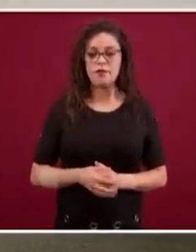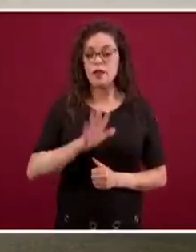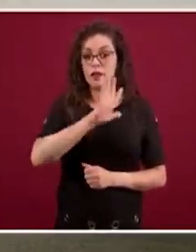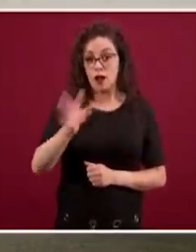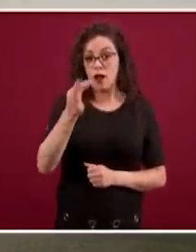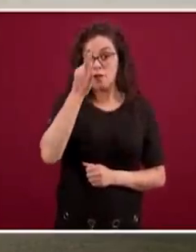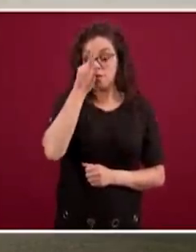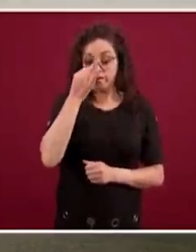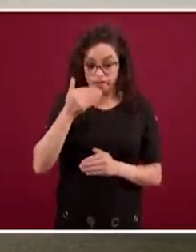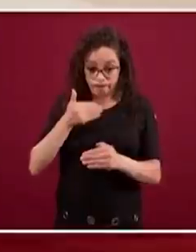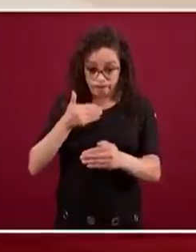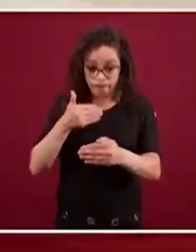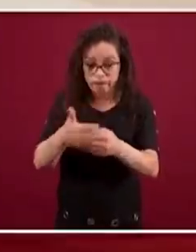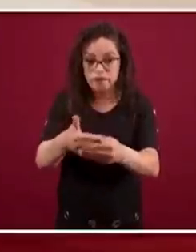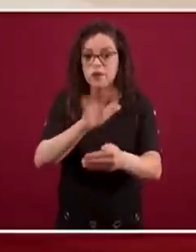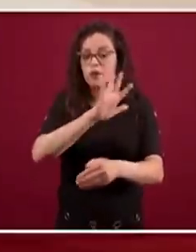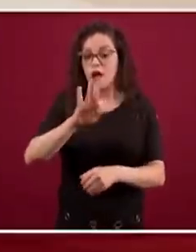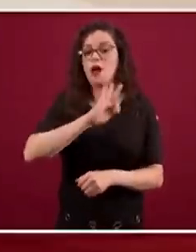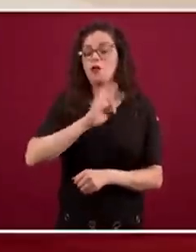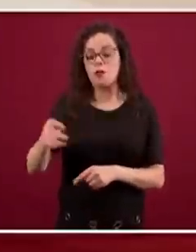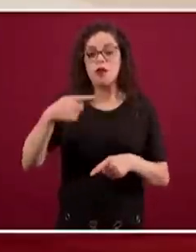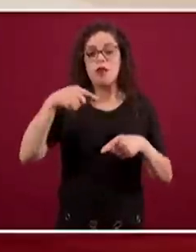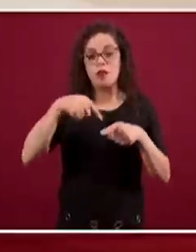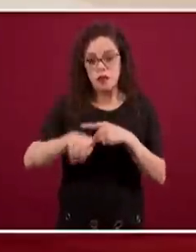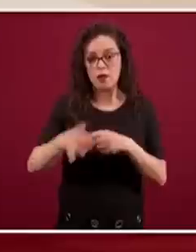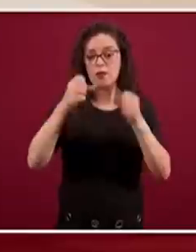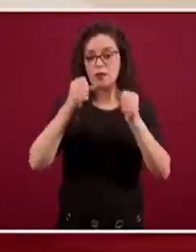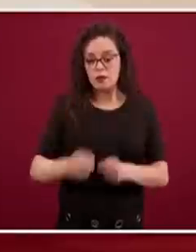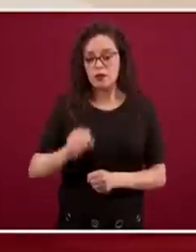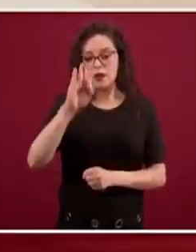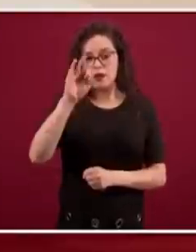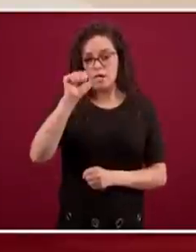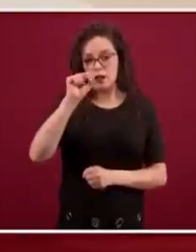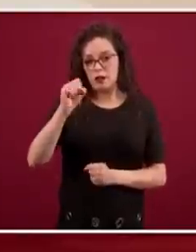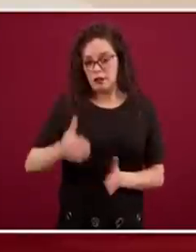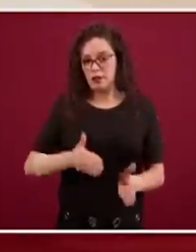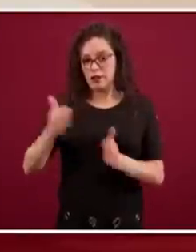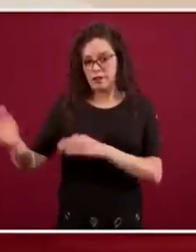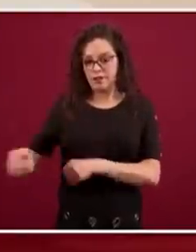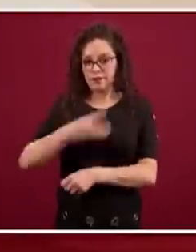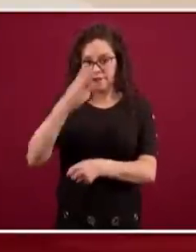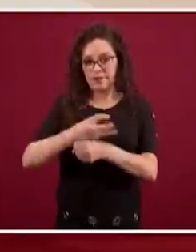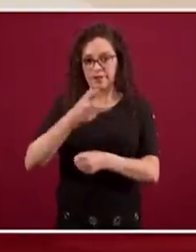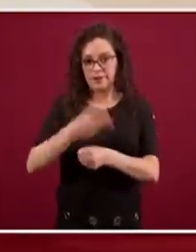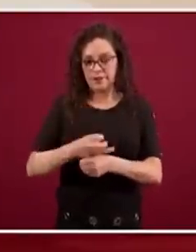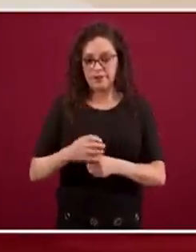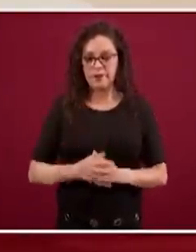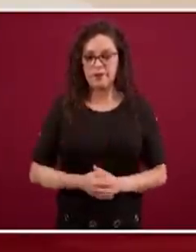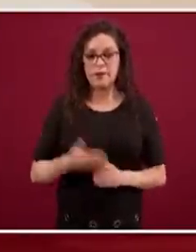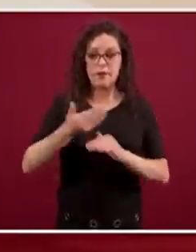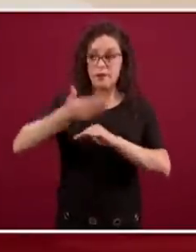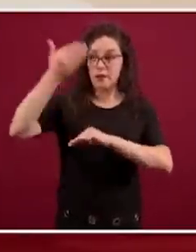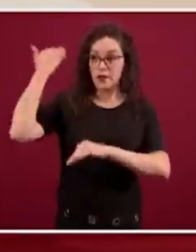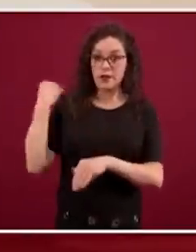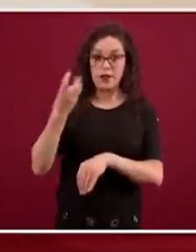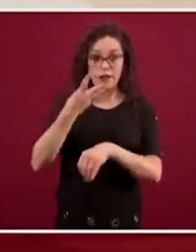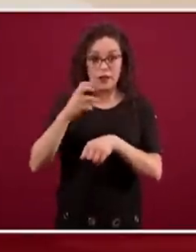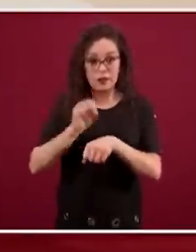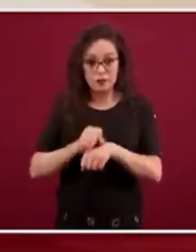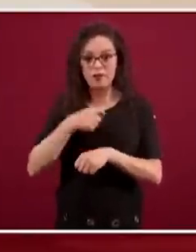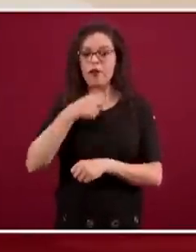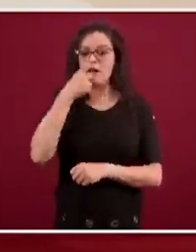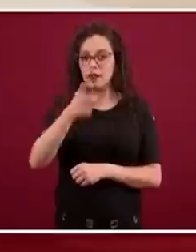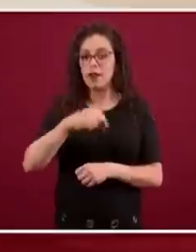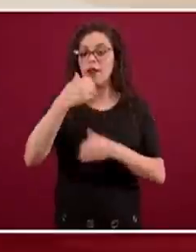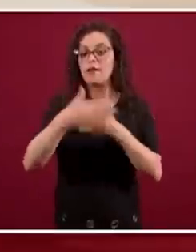3, los tiempos se acercan. Como hemos dicho, la consideración de fase 3 depende de varios